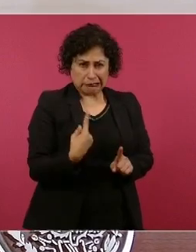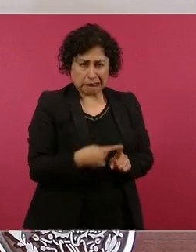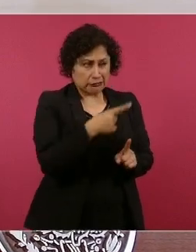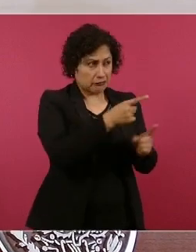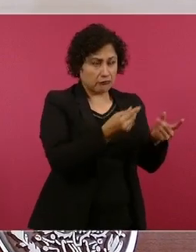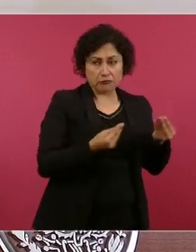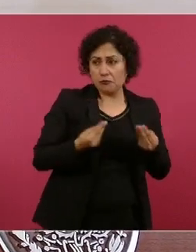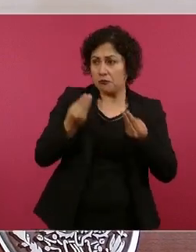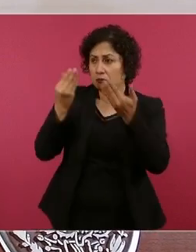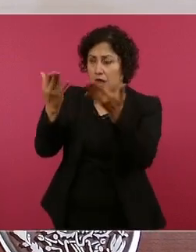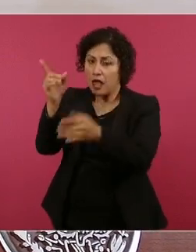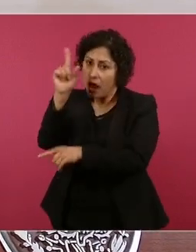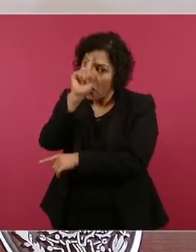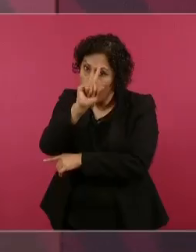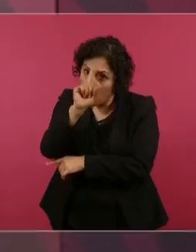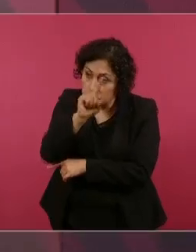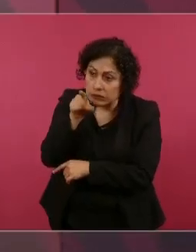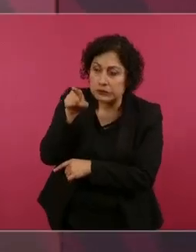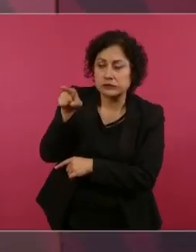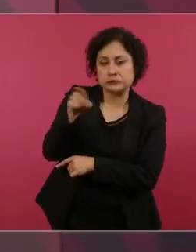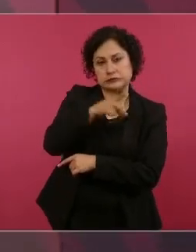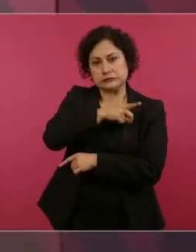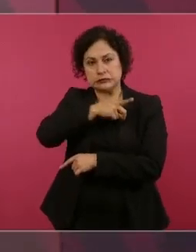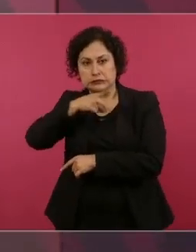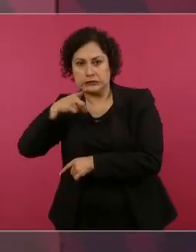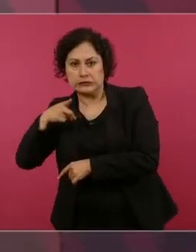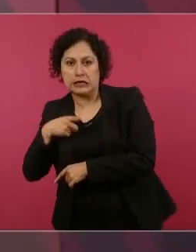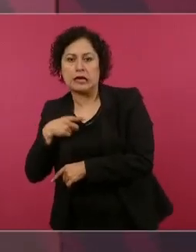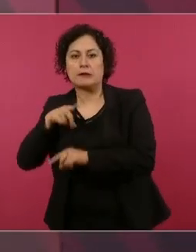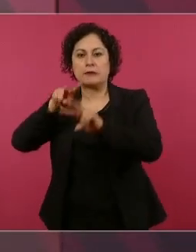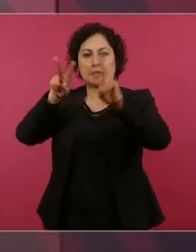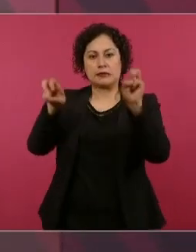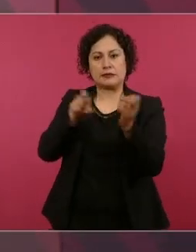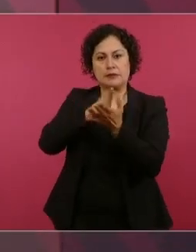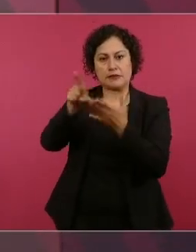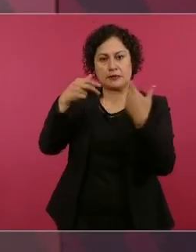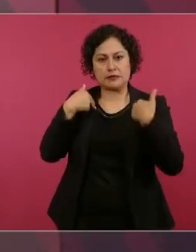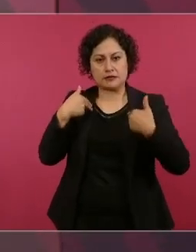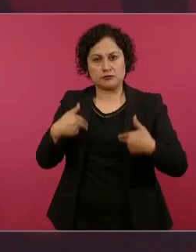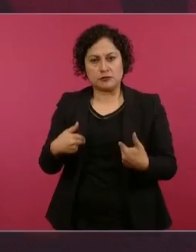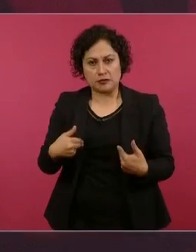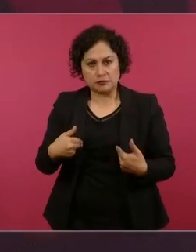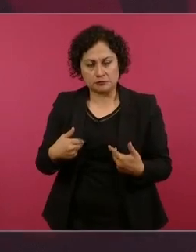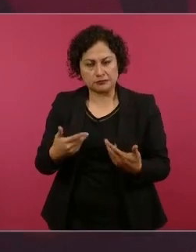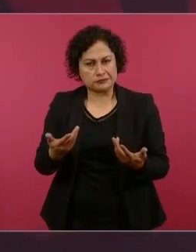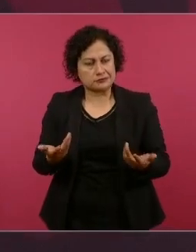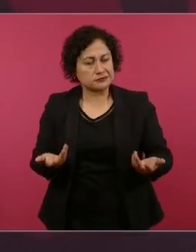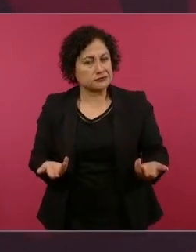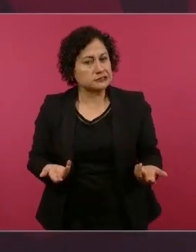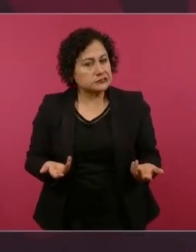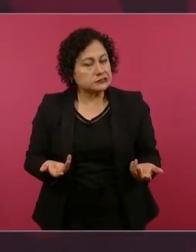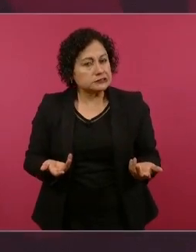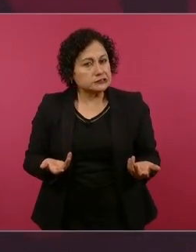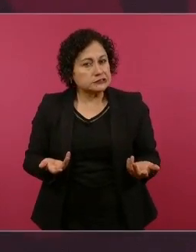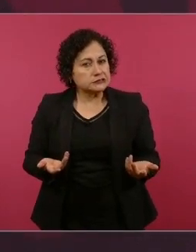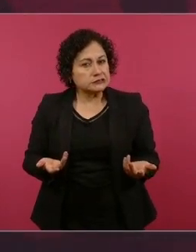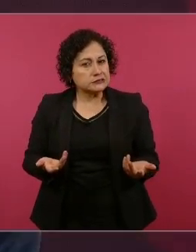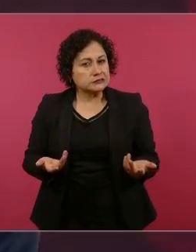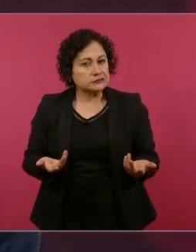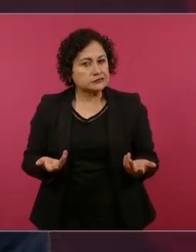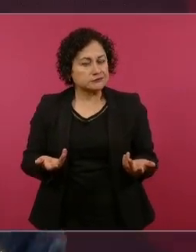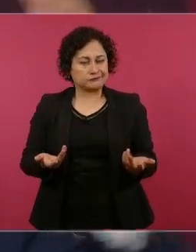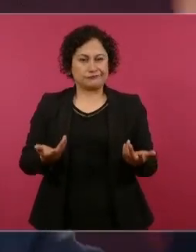sobre derechos humanos certificados?